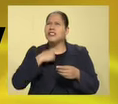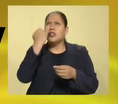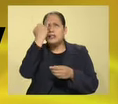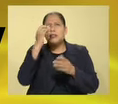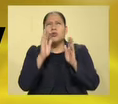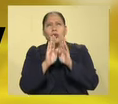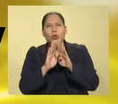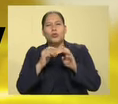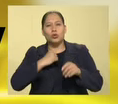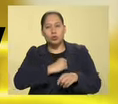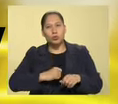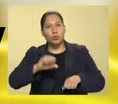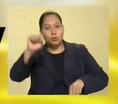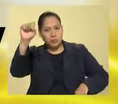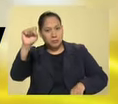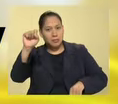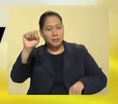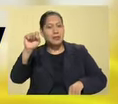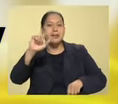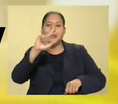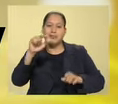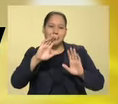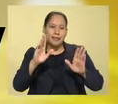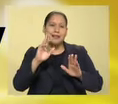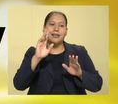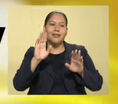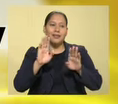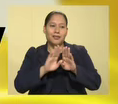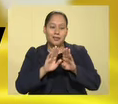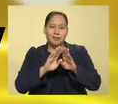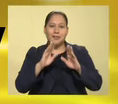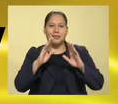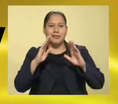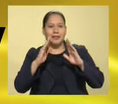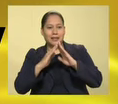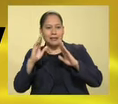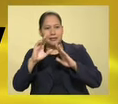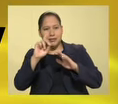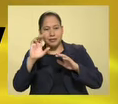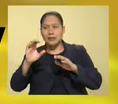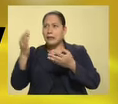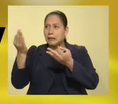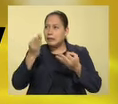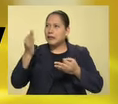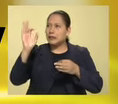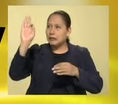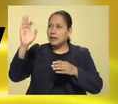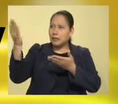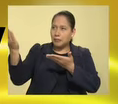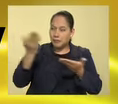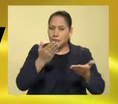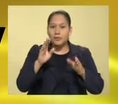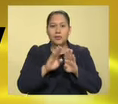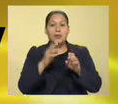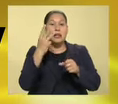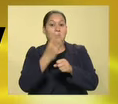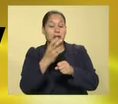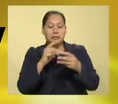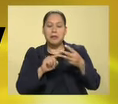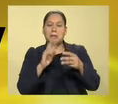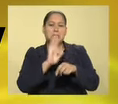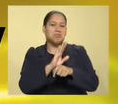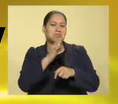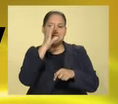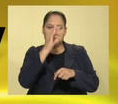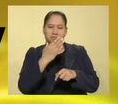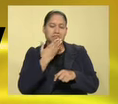el regreso de Superman! Y se fue del otro lado, así que de la Casa de Cine. Pero se lo jalaron porque la tercera... Increíble, la tercera no le fue bien